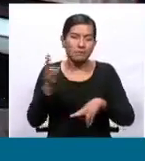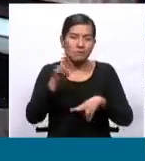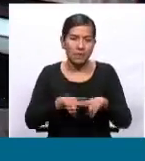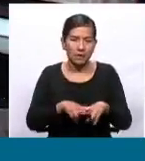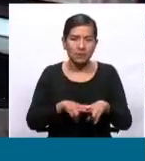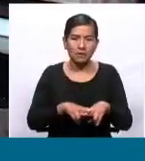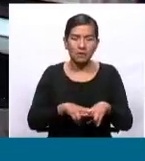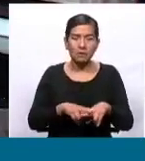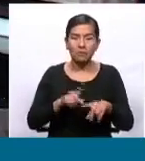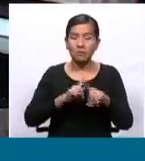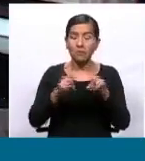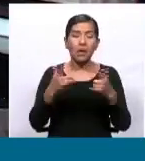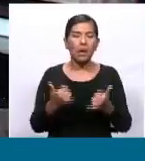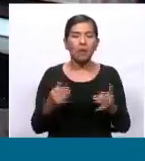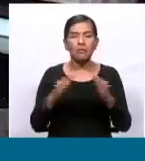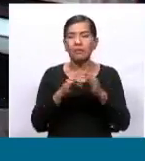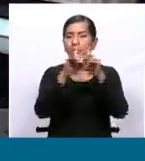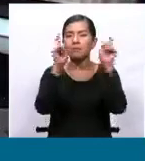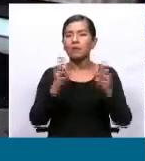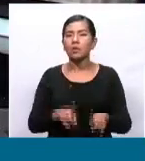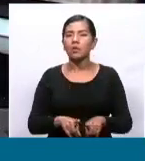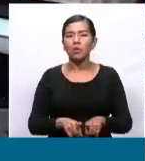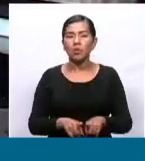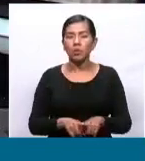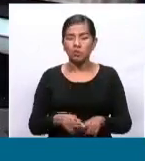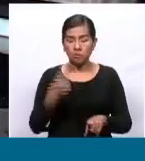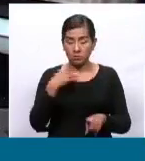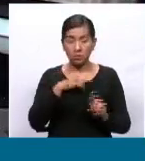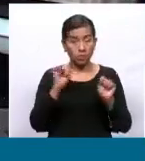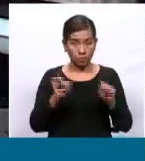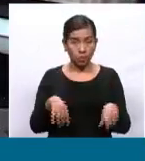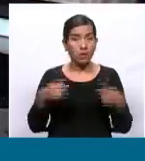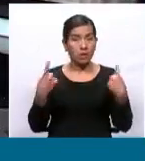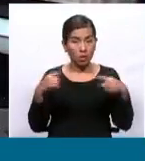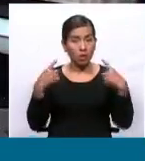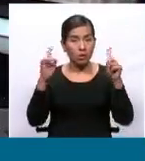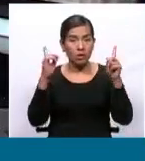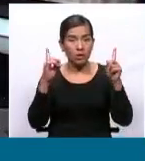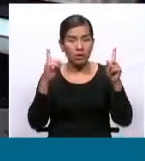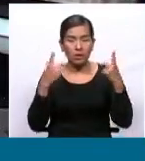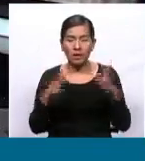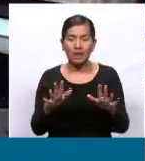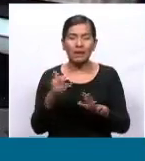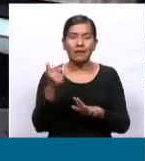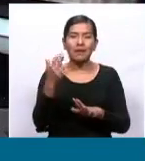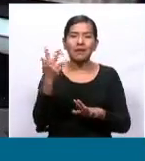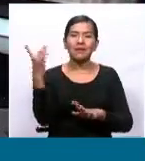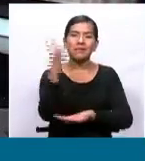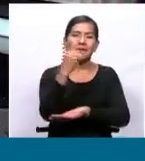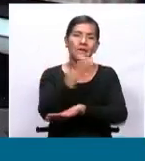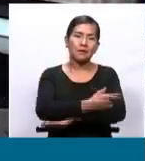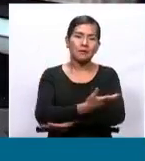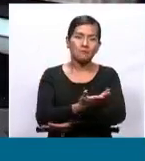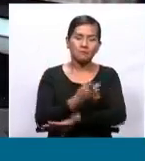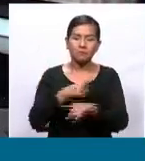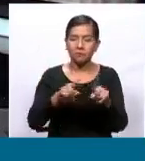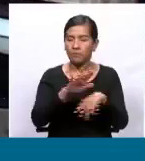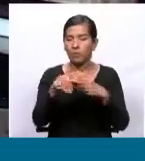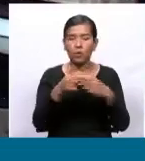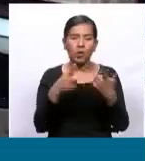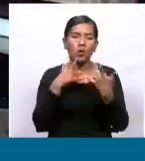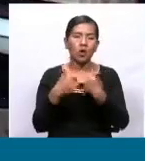Y, claro, ahora la pregunta es ¿vamos a poder lograrlo después de 13 días? Y esto parece una continuidad. Lo